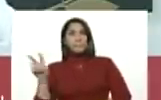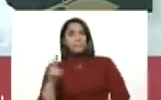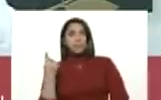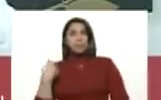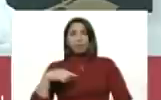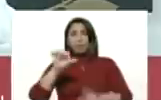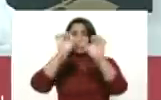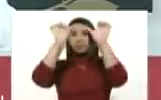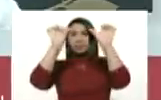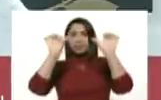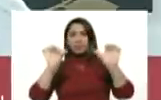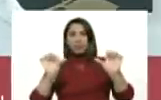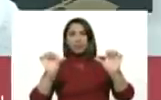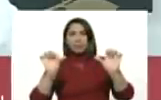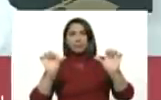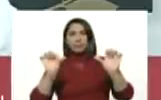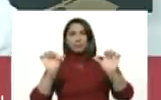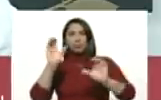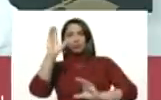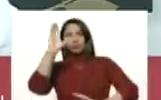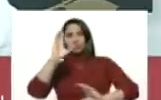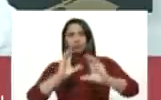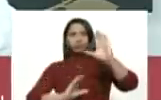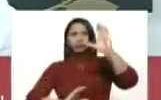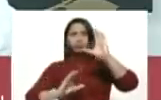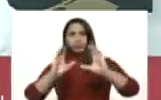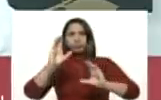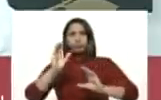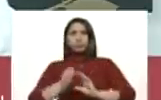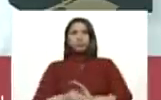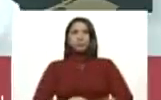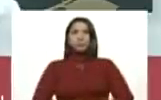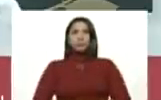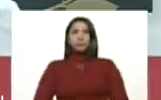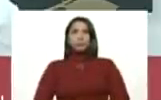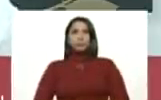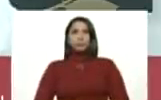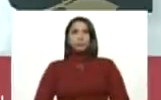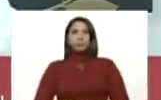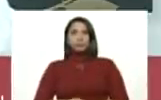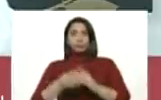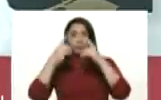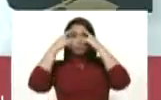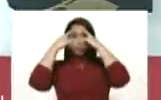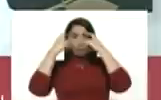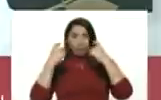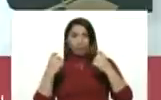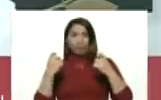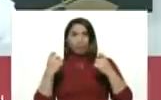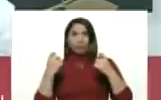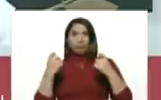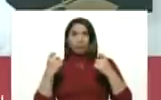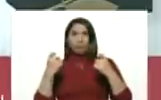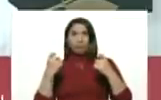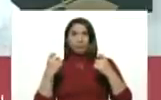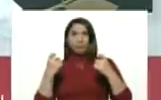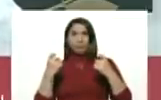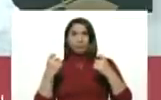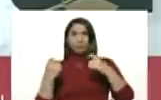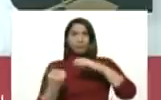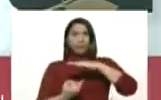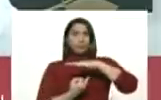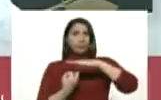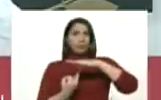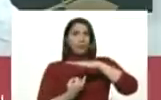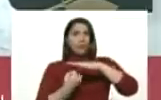un sistema científico, profesional, de instituciones